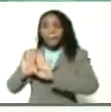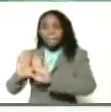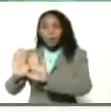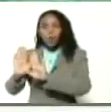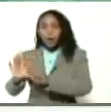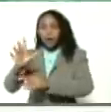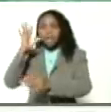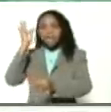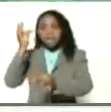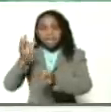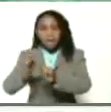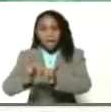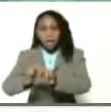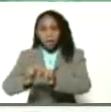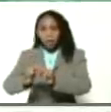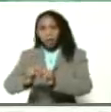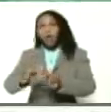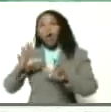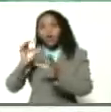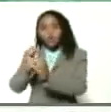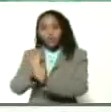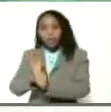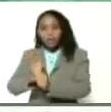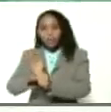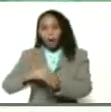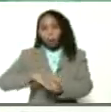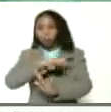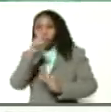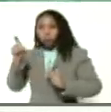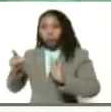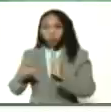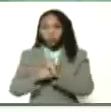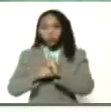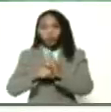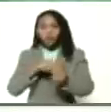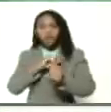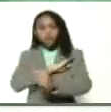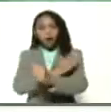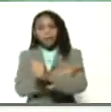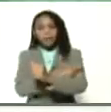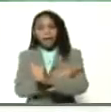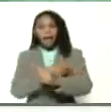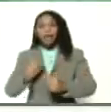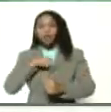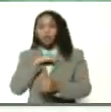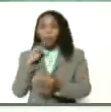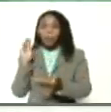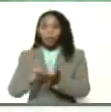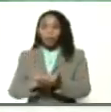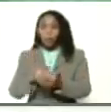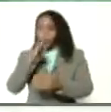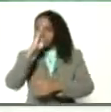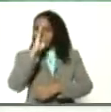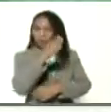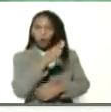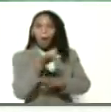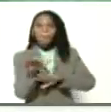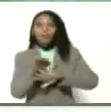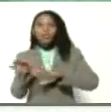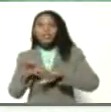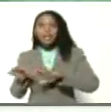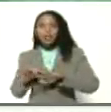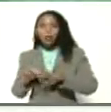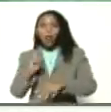con fe, con confianza absoluta en la fuerza que vamos levantando. Vámonos directo al municipio